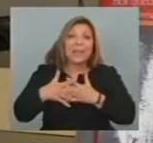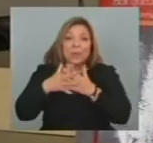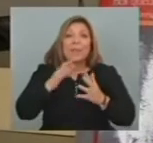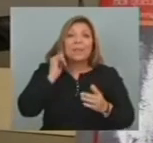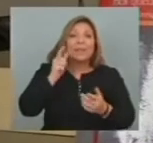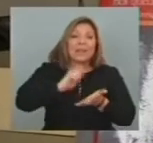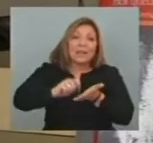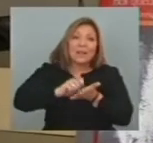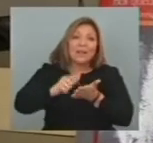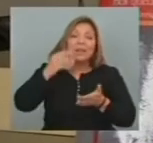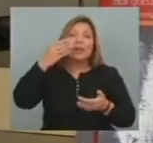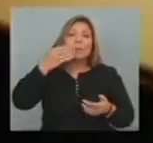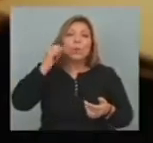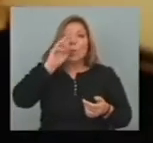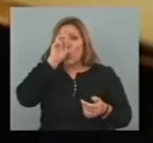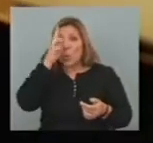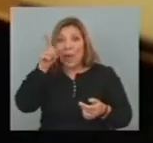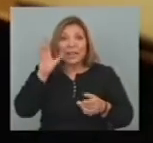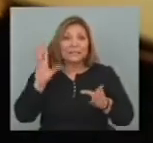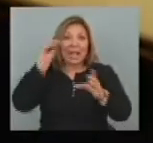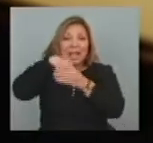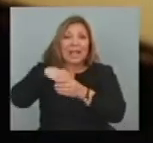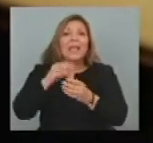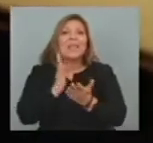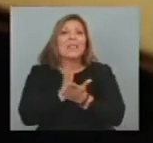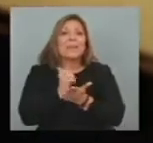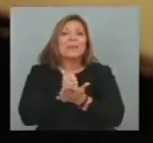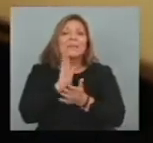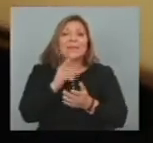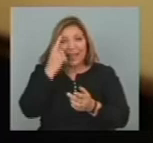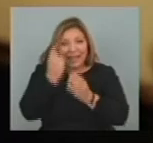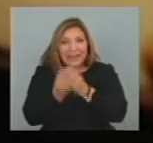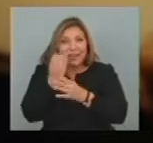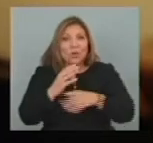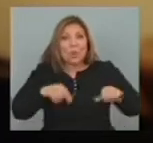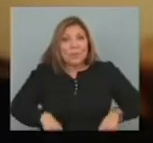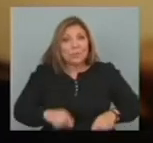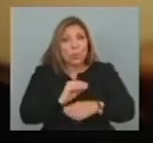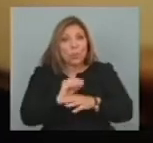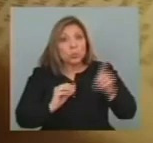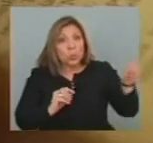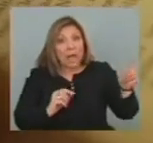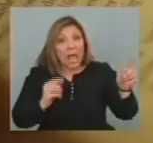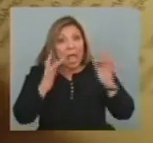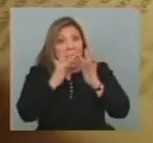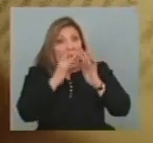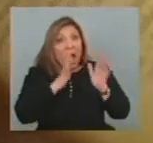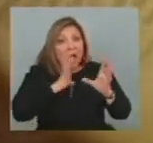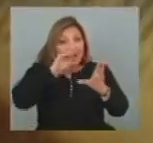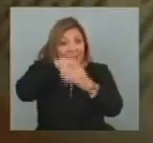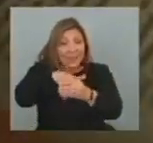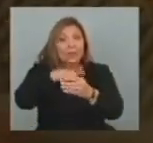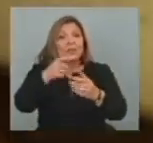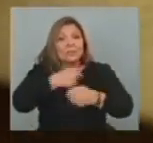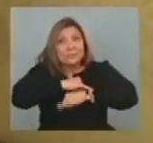literaria Books from Uruguay Que forma parte Del departamento De industrias creativas Del ministerio De educación y cultura Que tiene como objetivo Difundir las